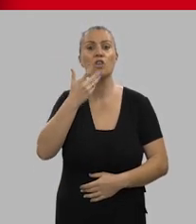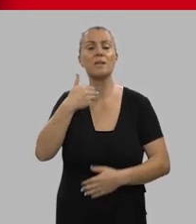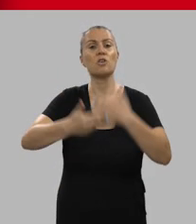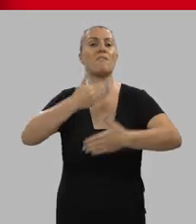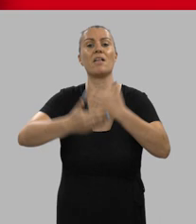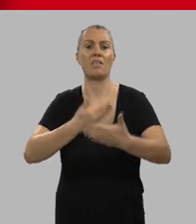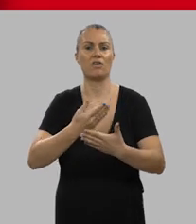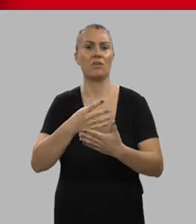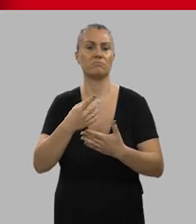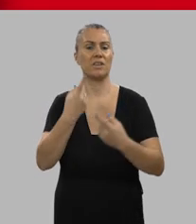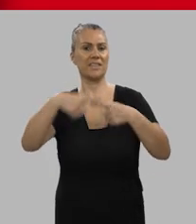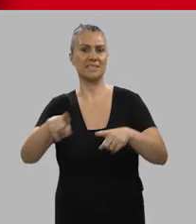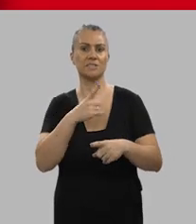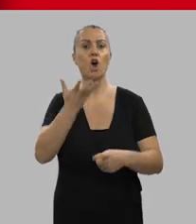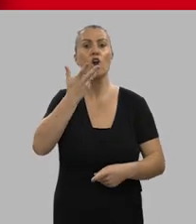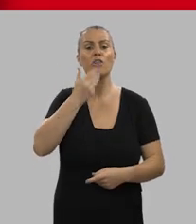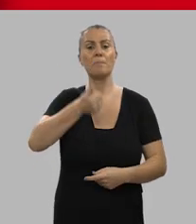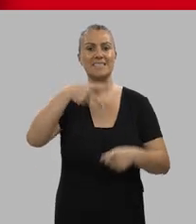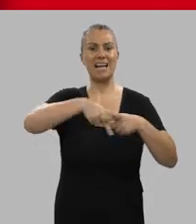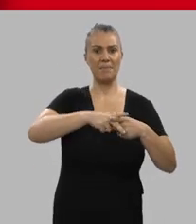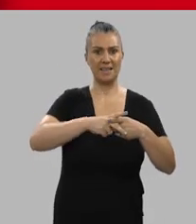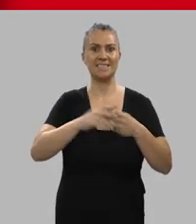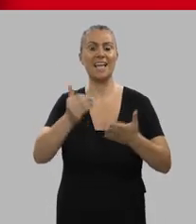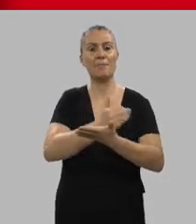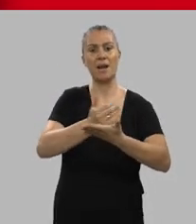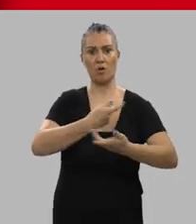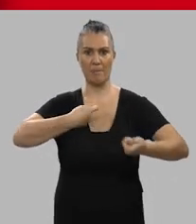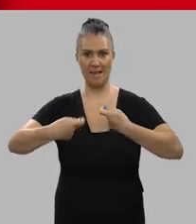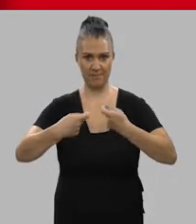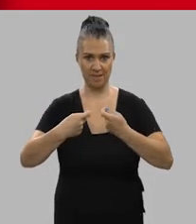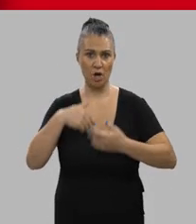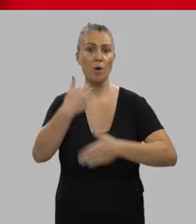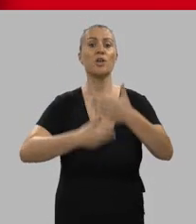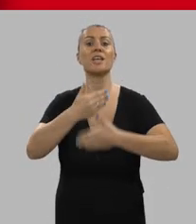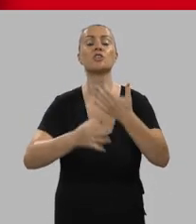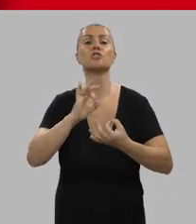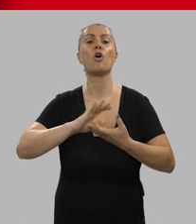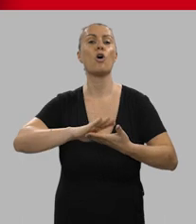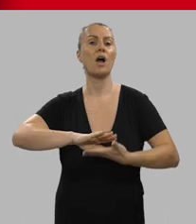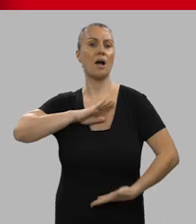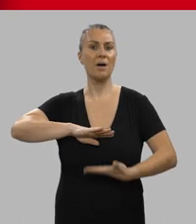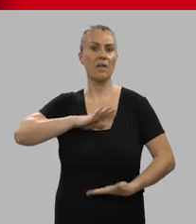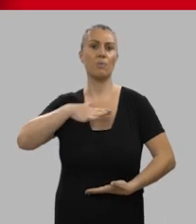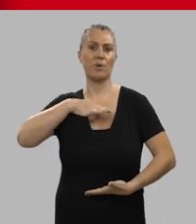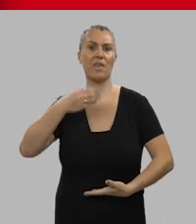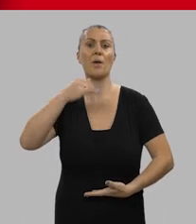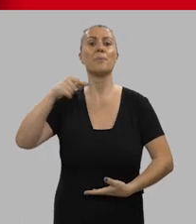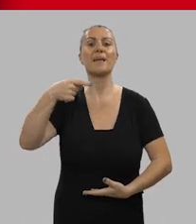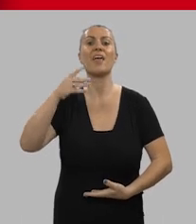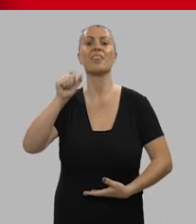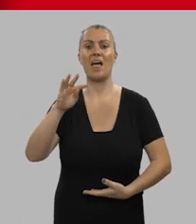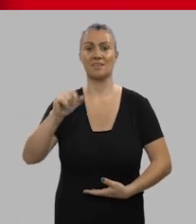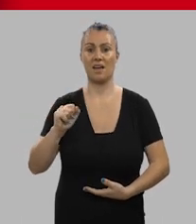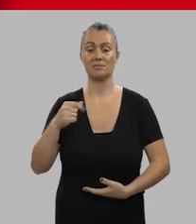distribución y que manejen y conozcan las principales herramientas de Revenue Management, procesos y con capacidad de manejar Big Data. El